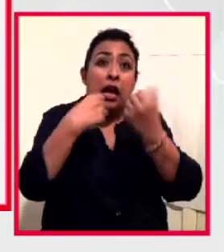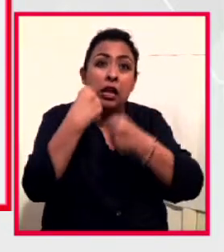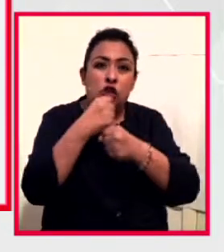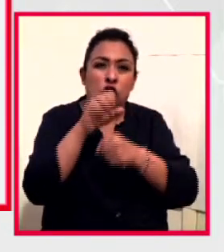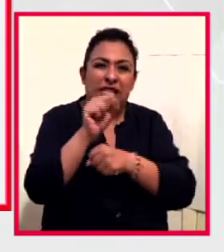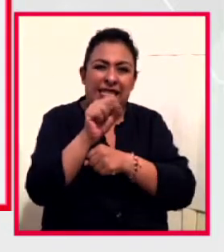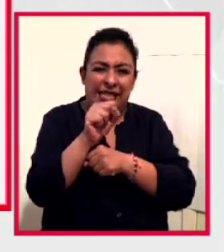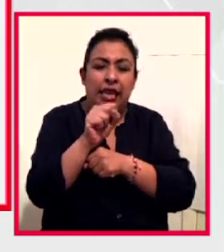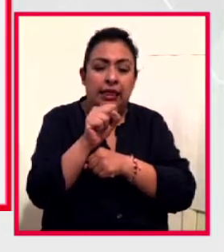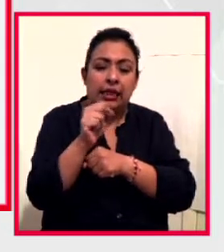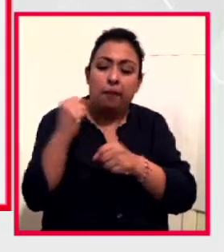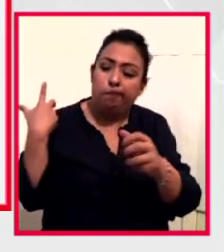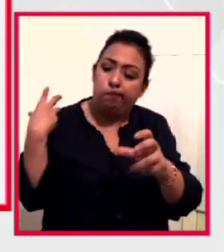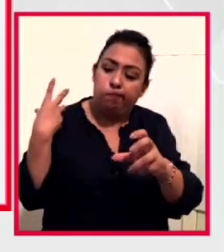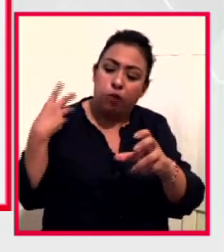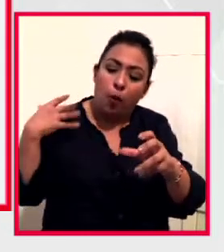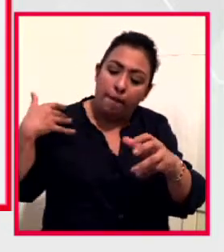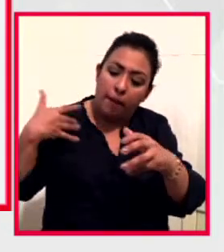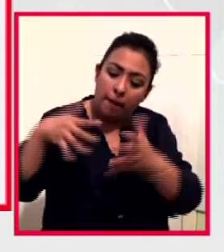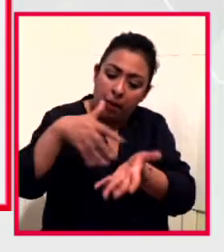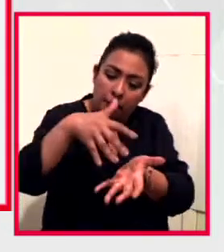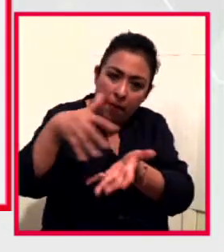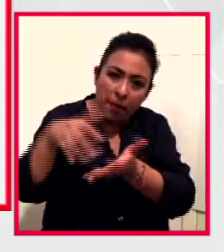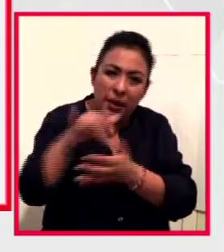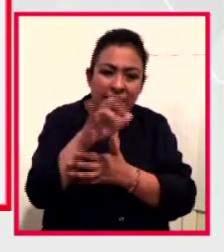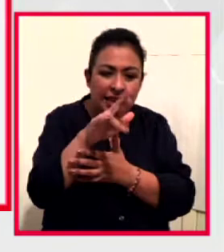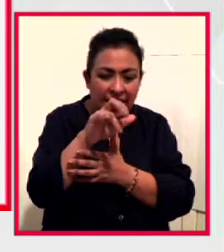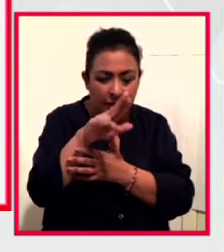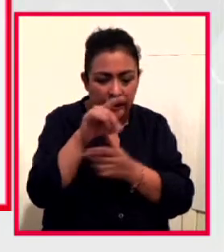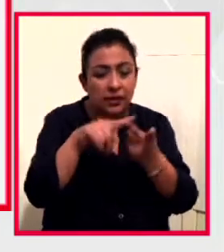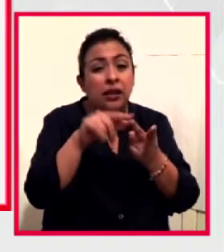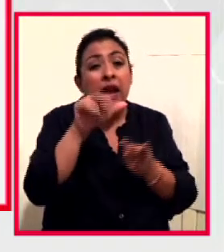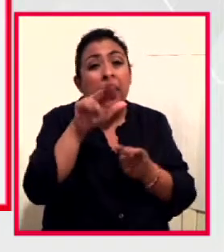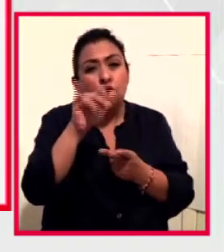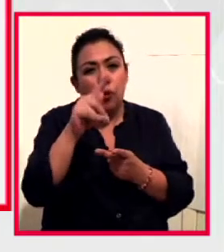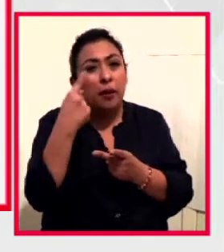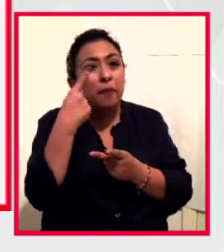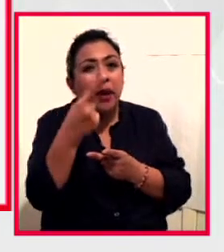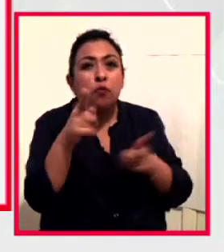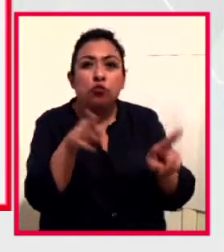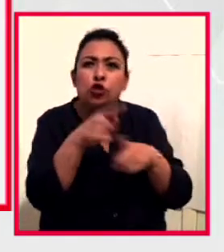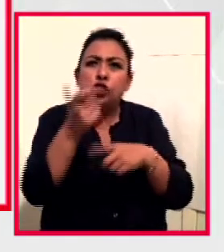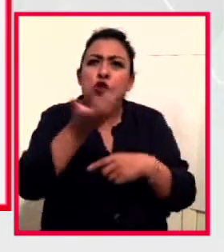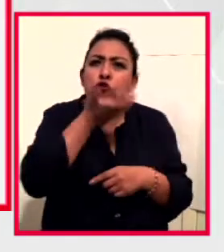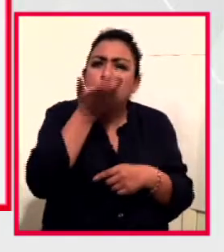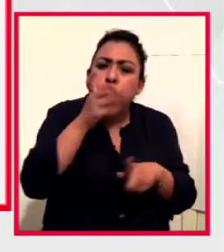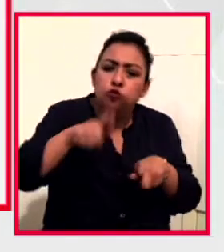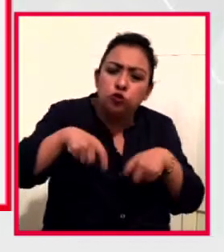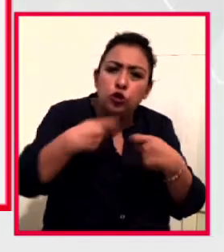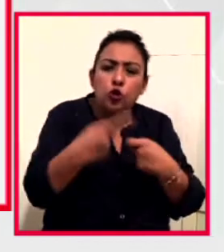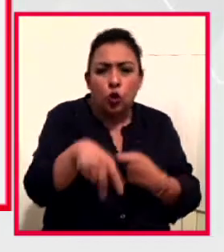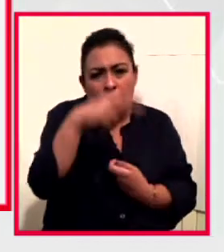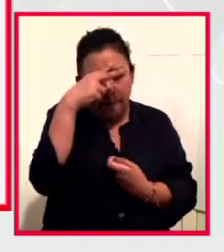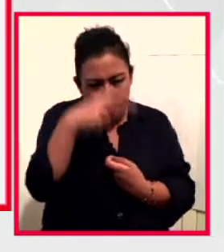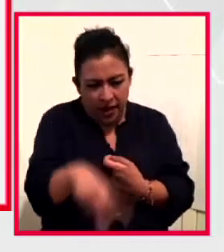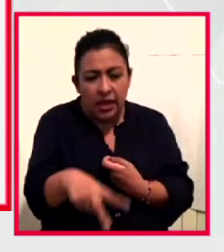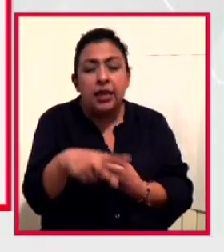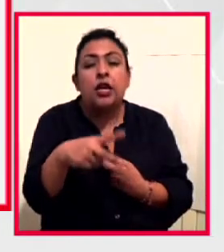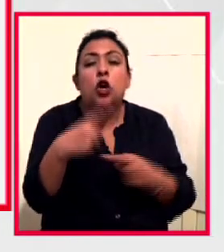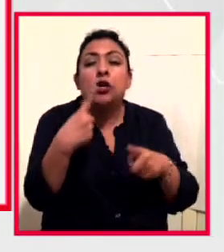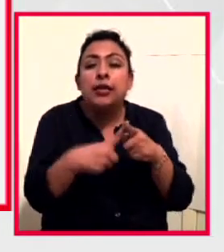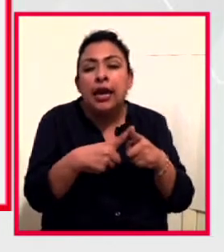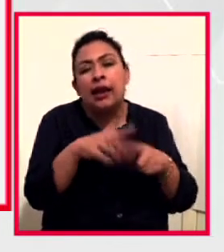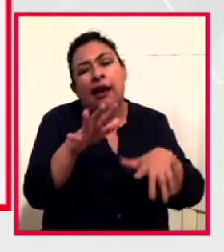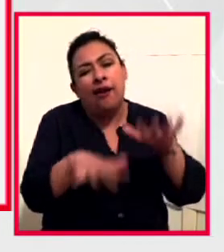Irene Vázquez Valle y Arturo Barman. Ahí podemos encontrar música tradicional y popular de México, interpretada en muchas